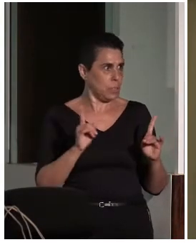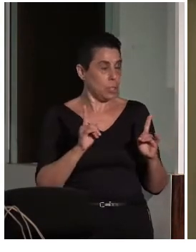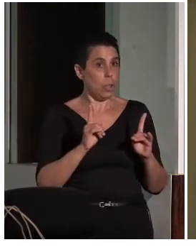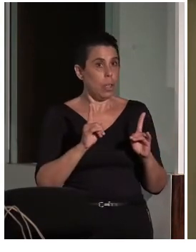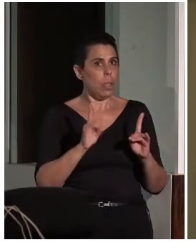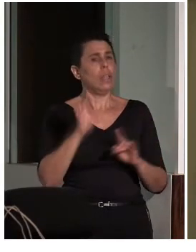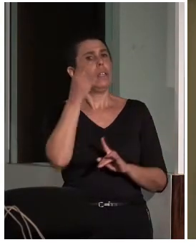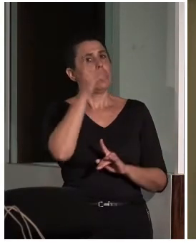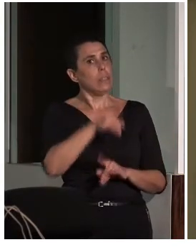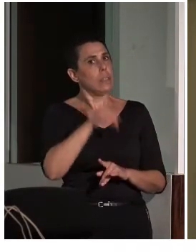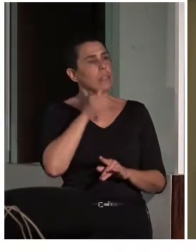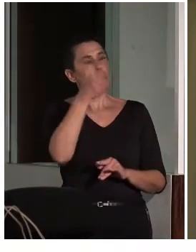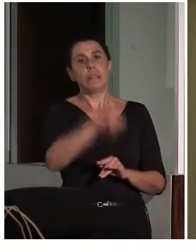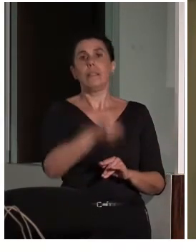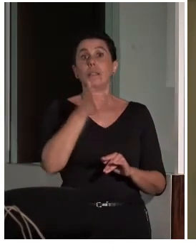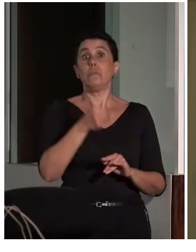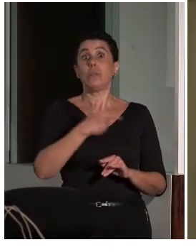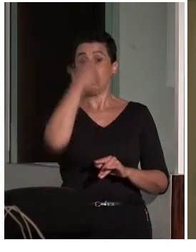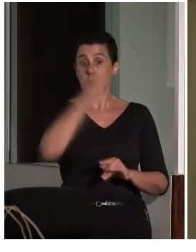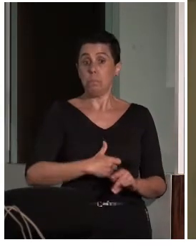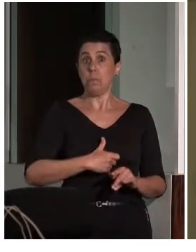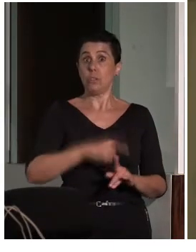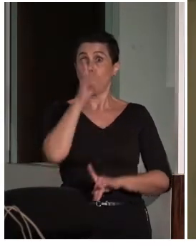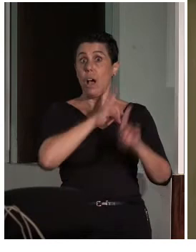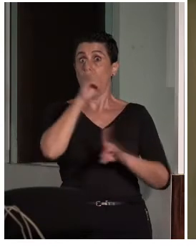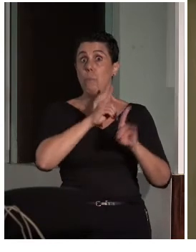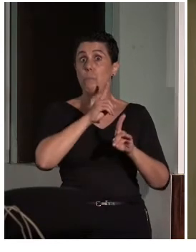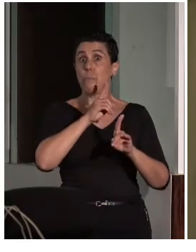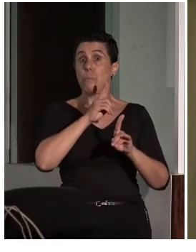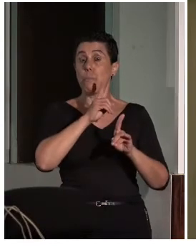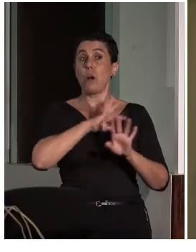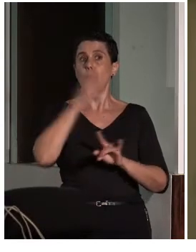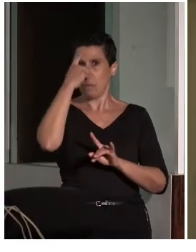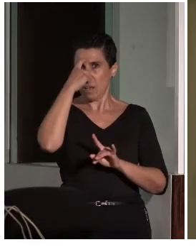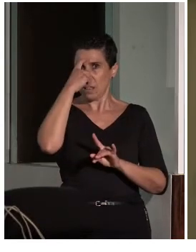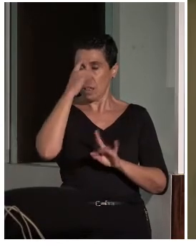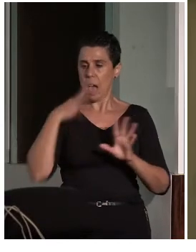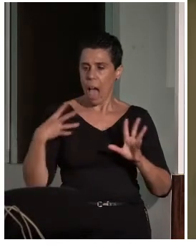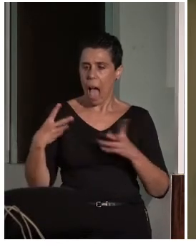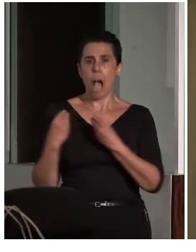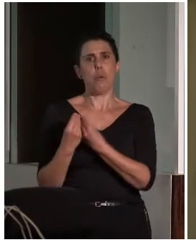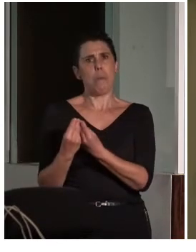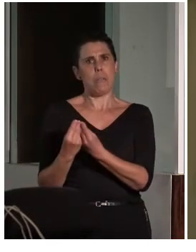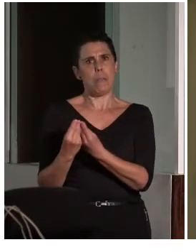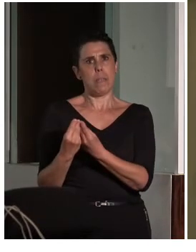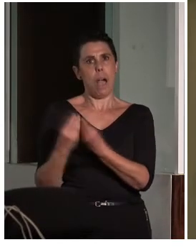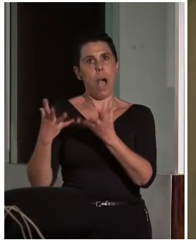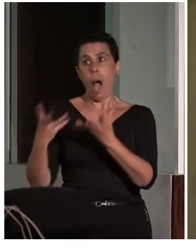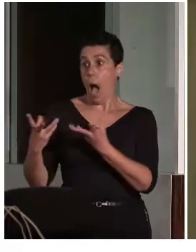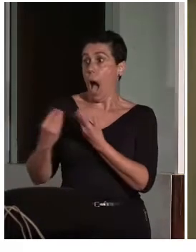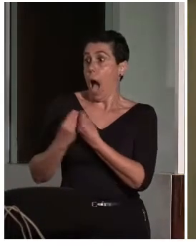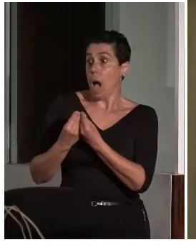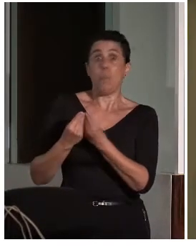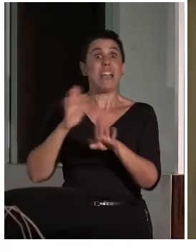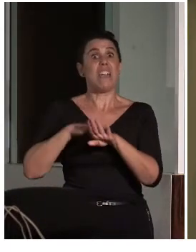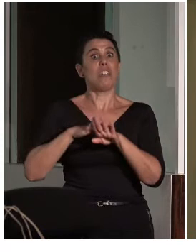acompañamiento de estas personas, pero con acompañamiento en la adquisición de entradas. Así que muchas veces tiene que ir la